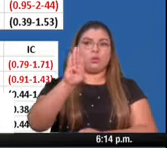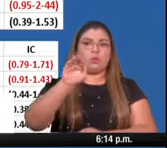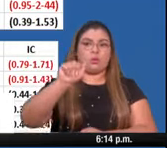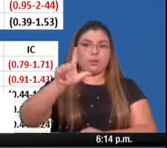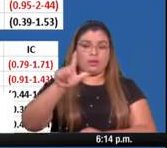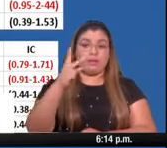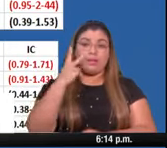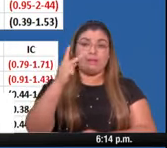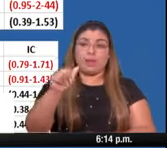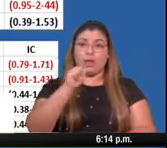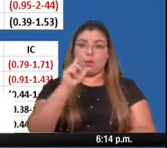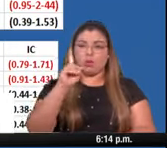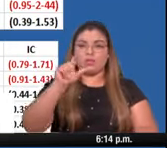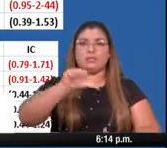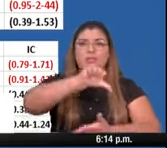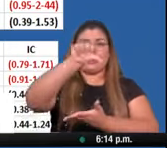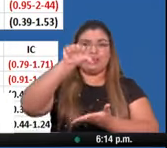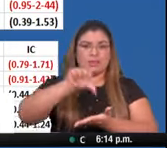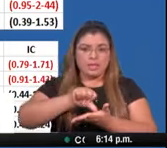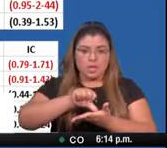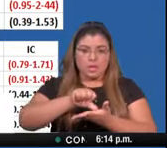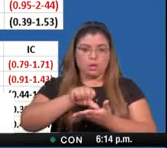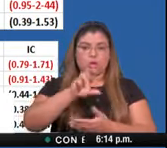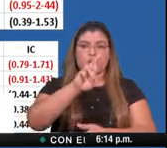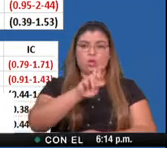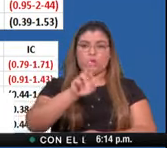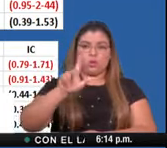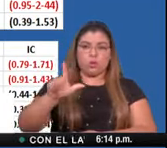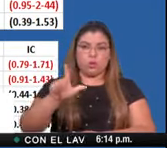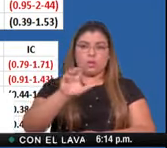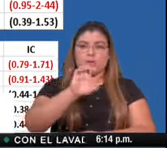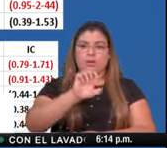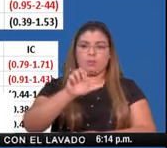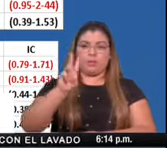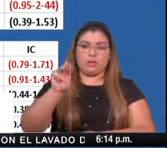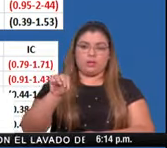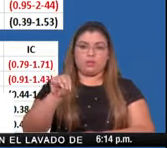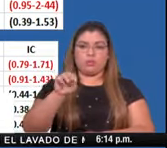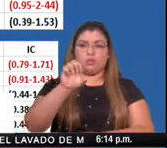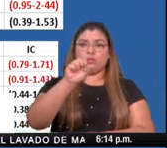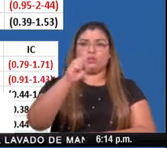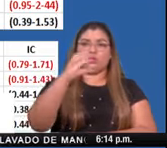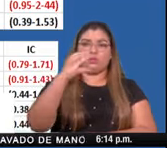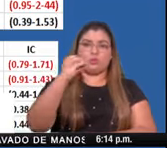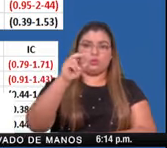Veraguas, Santiago, Rodrigo Luque, El Marañón y Soná.